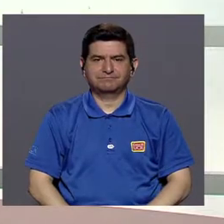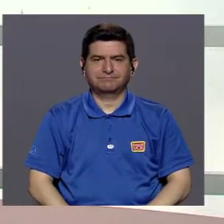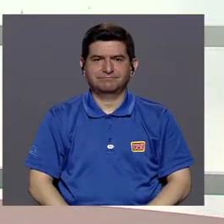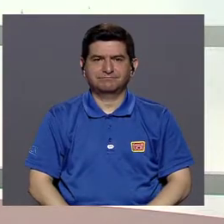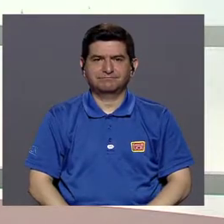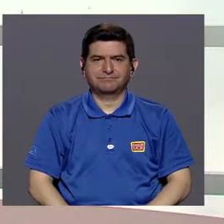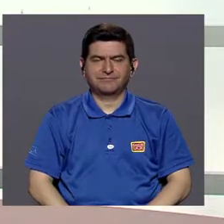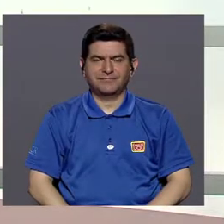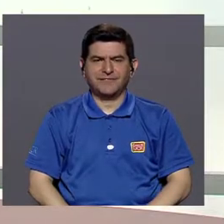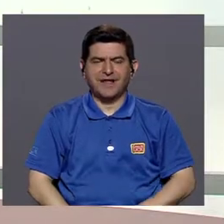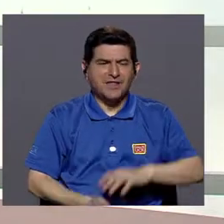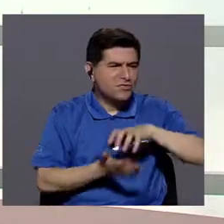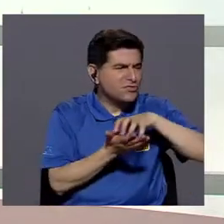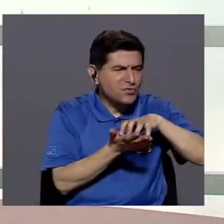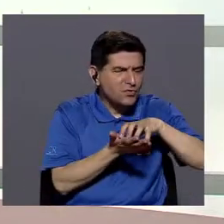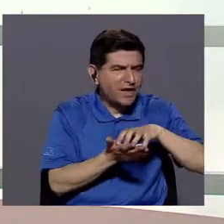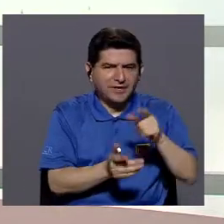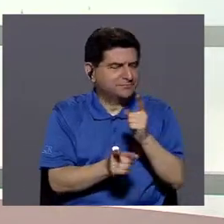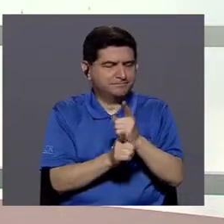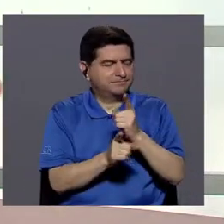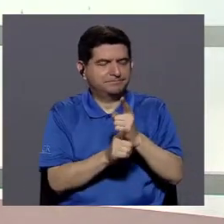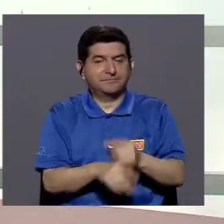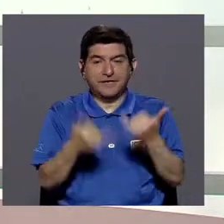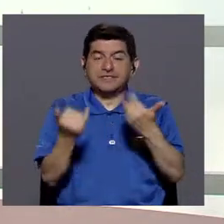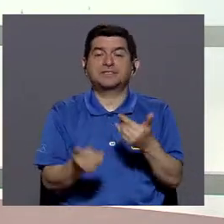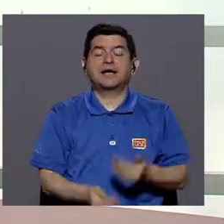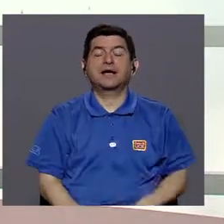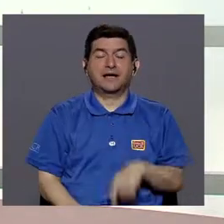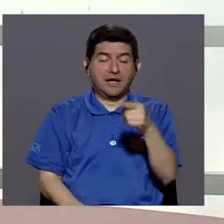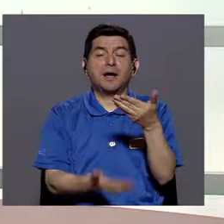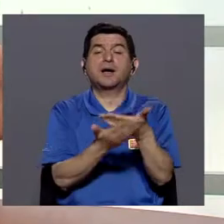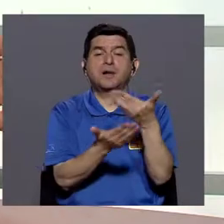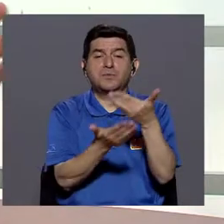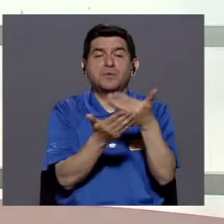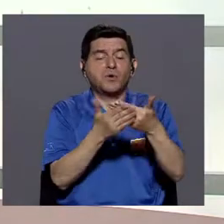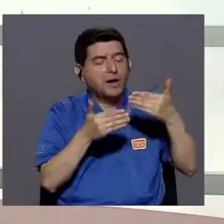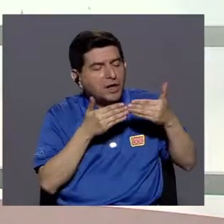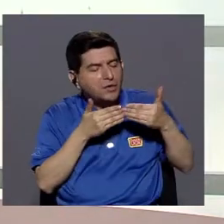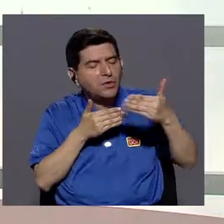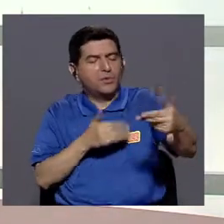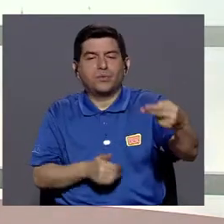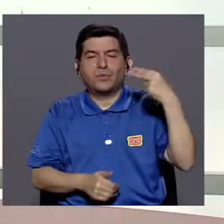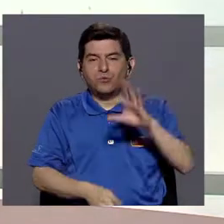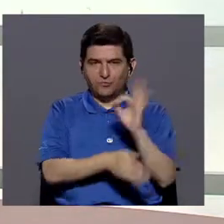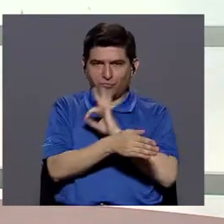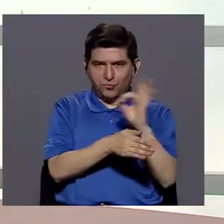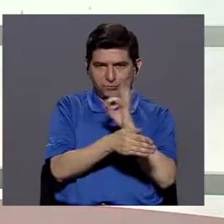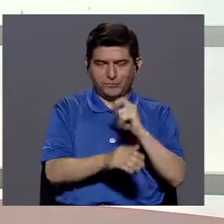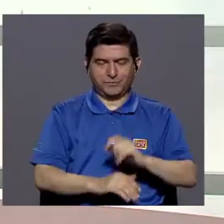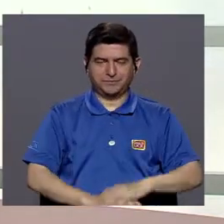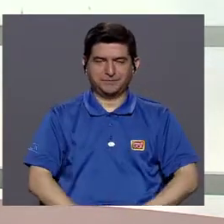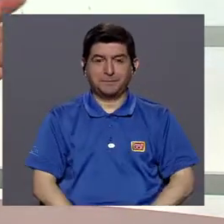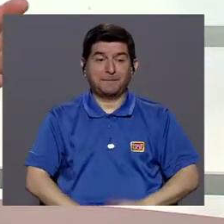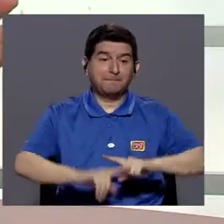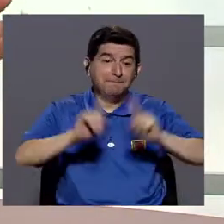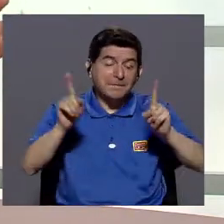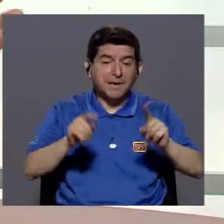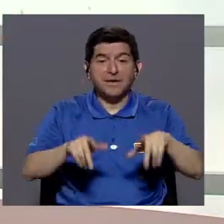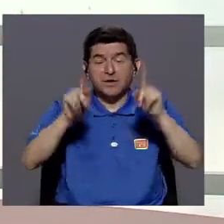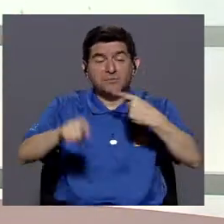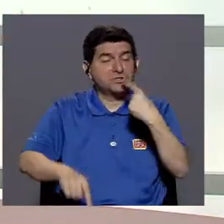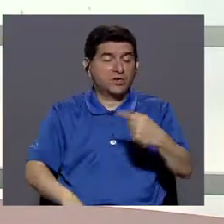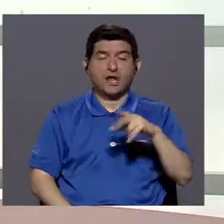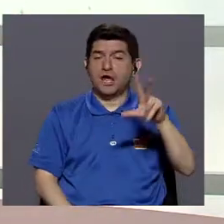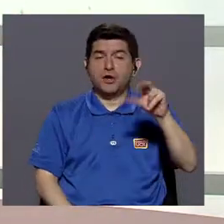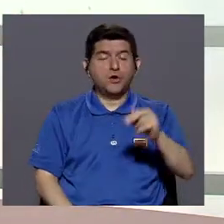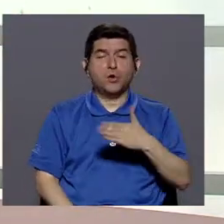no se debería cuestionar porque ya está probado a lo largo de la historia que funciona, ¿sí? Sin embargo, puede haber alguien que